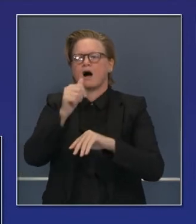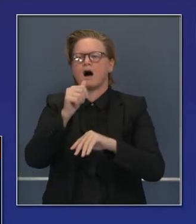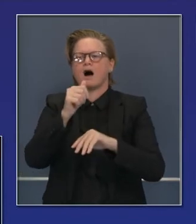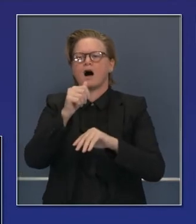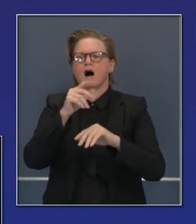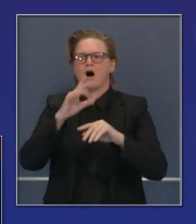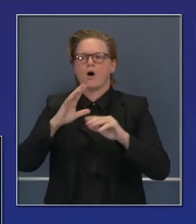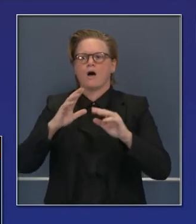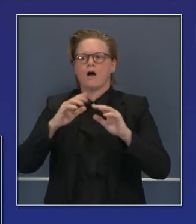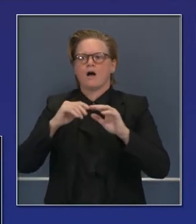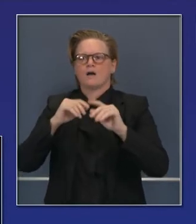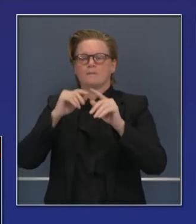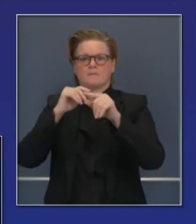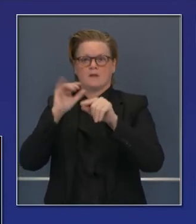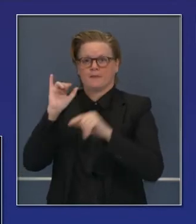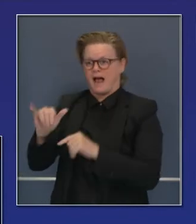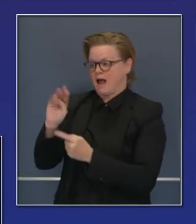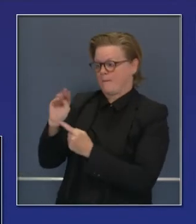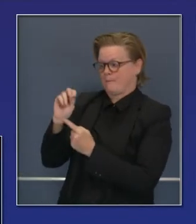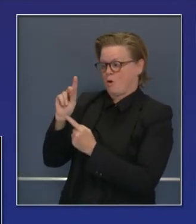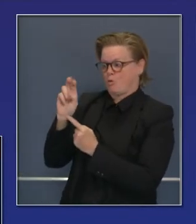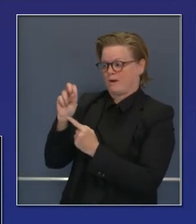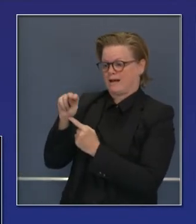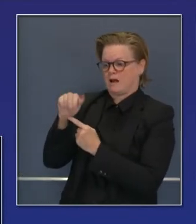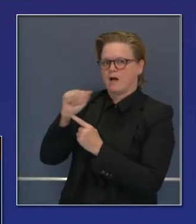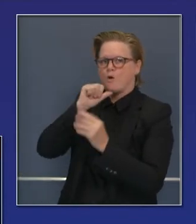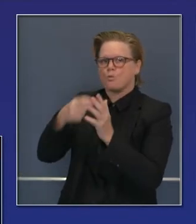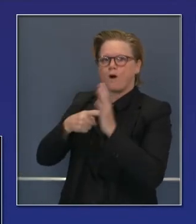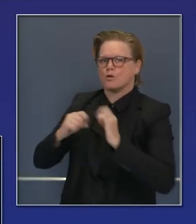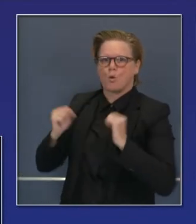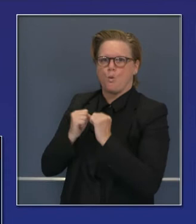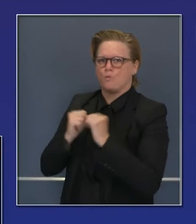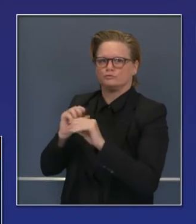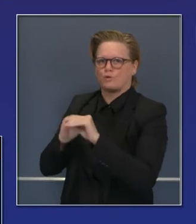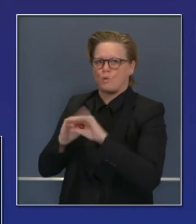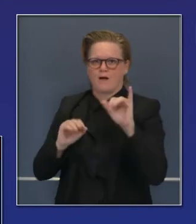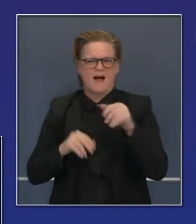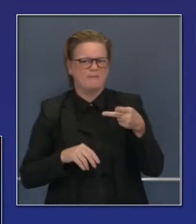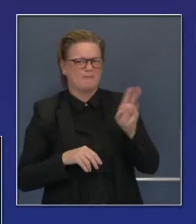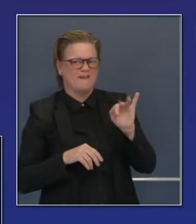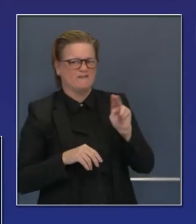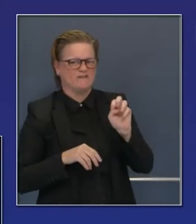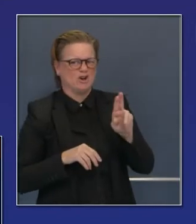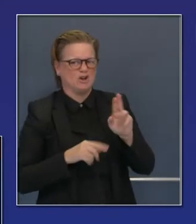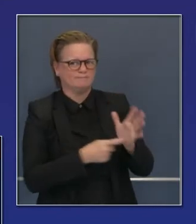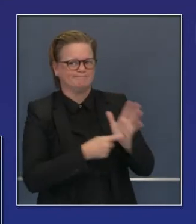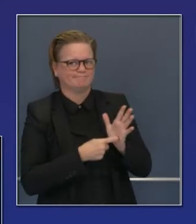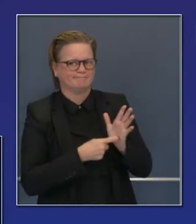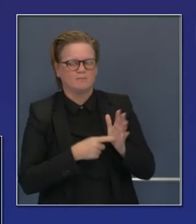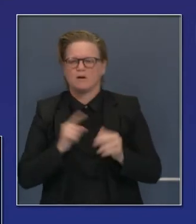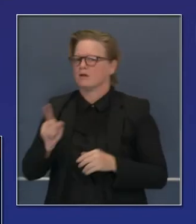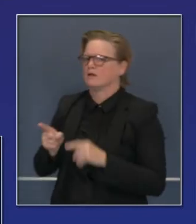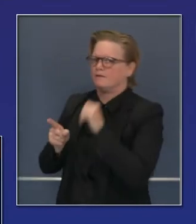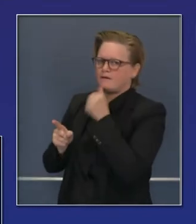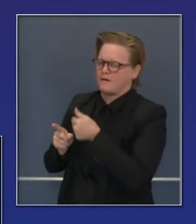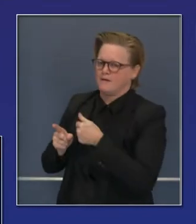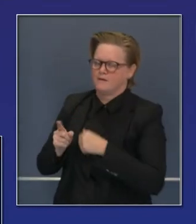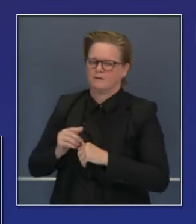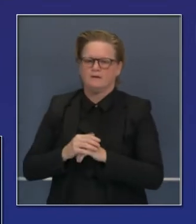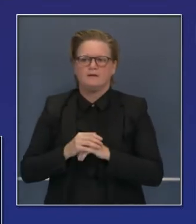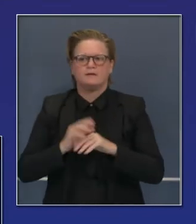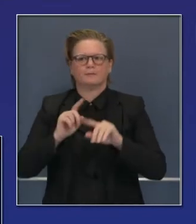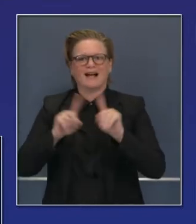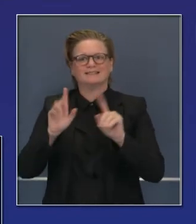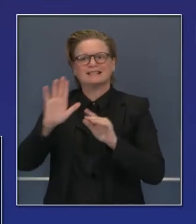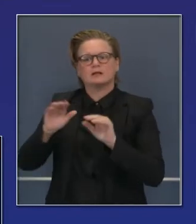requieren almacenaje ultra frío, son las vacunas que requieren almacenaje frío normal. Así